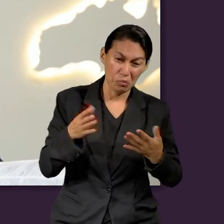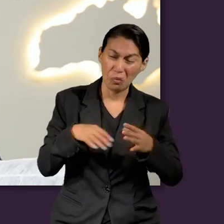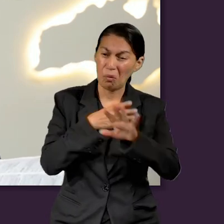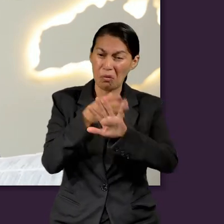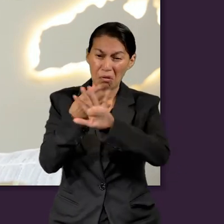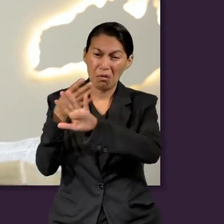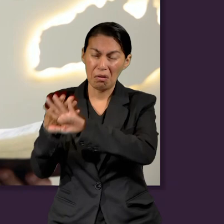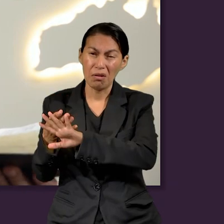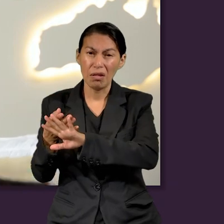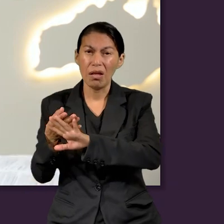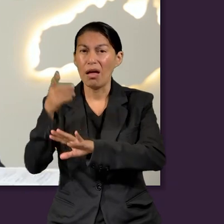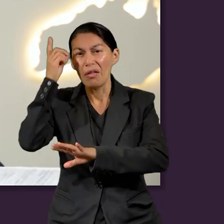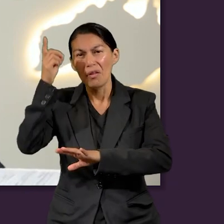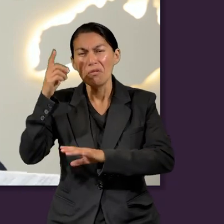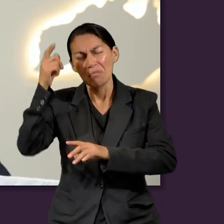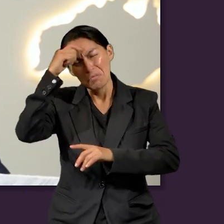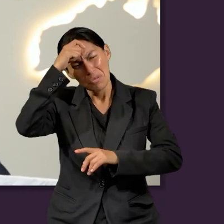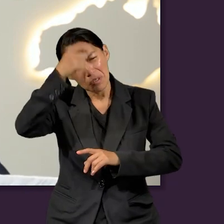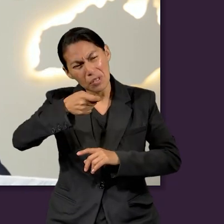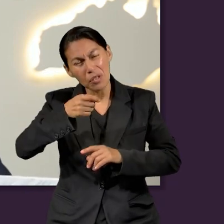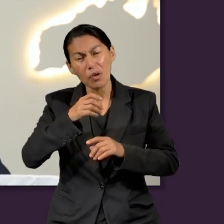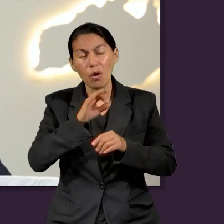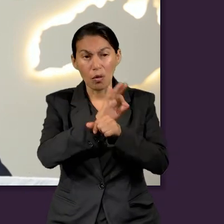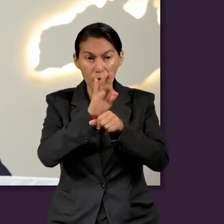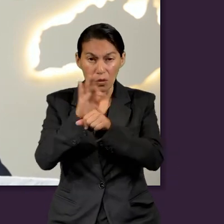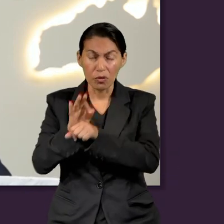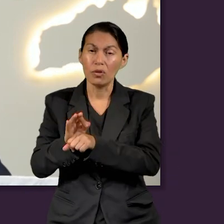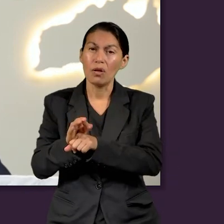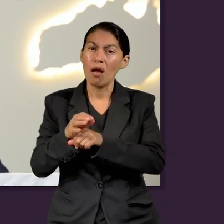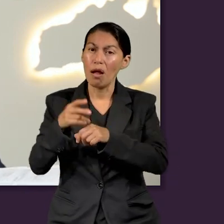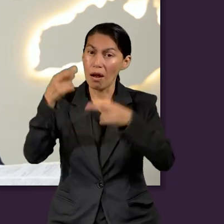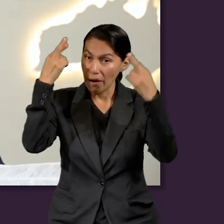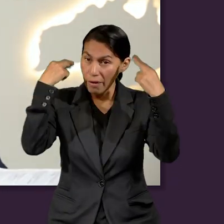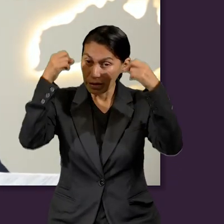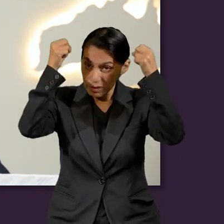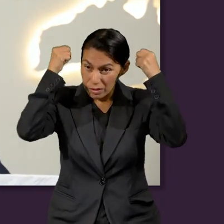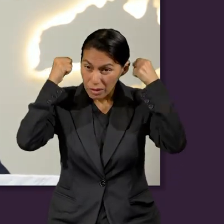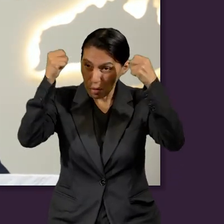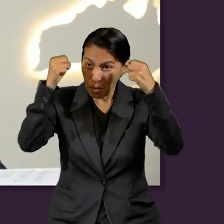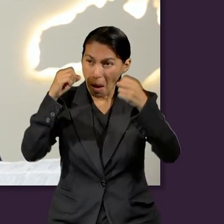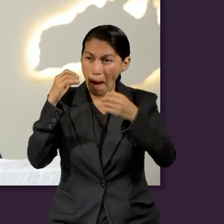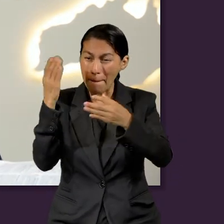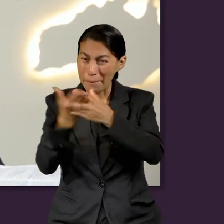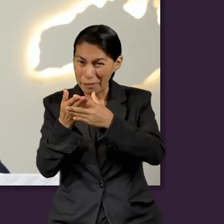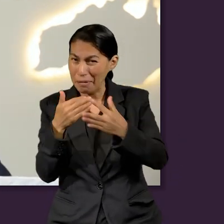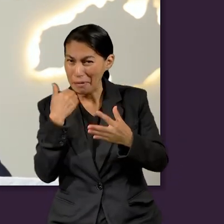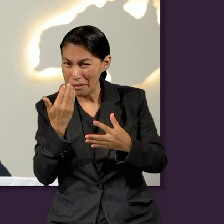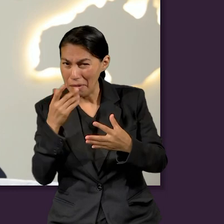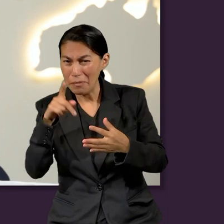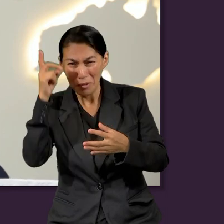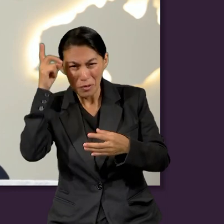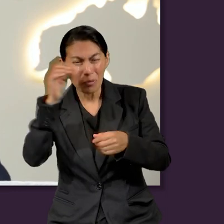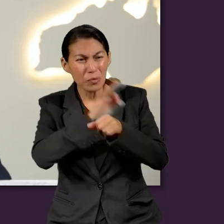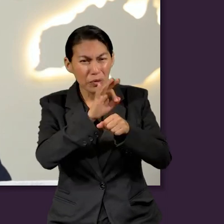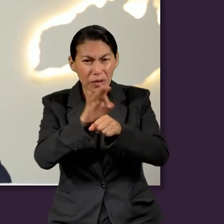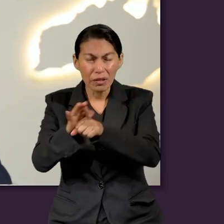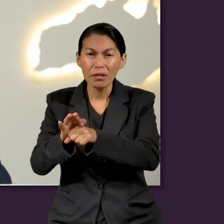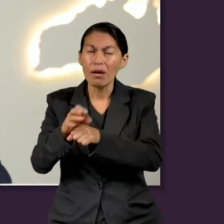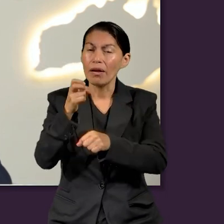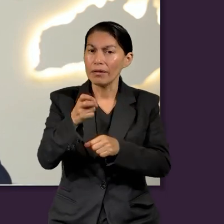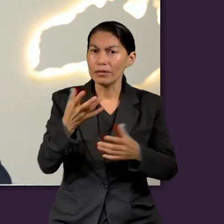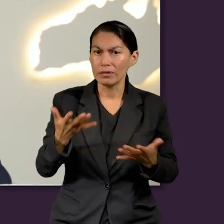Dios lo preservó de que el rey Saúl lo matara prácticamente.